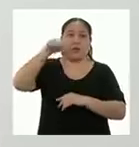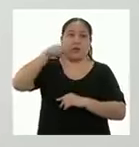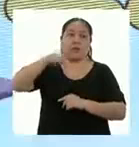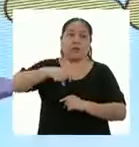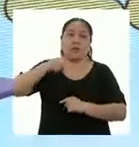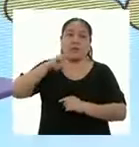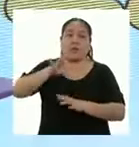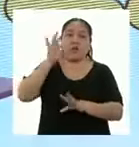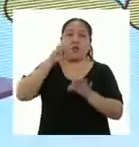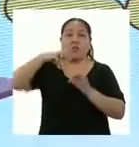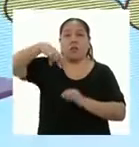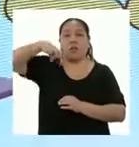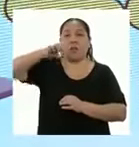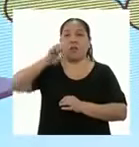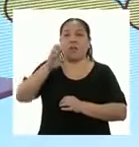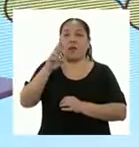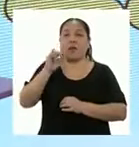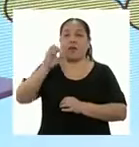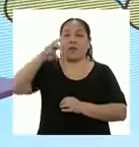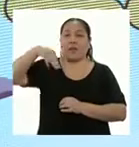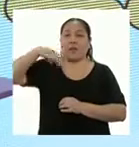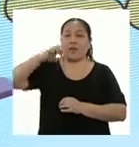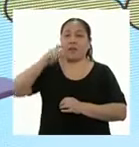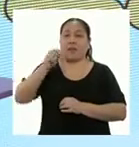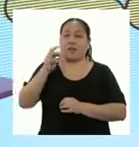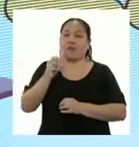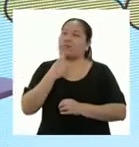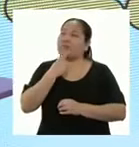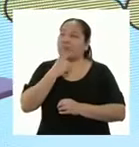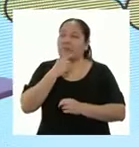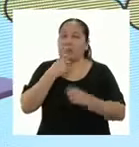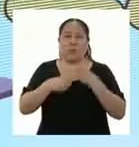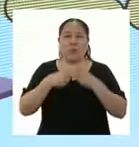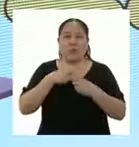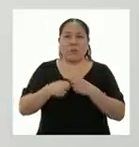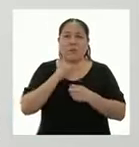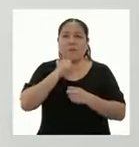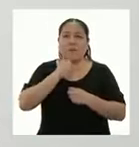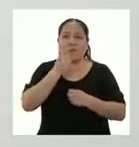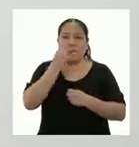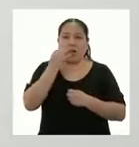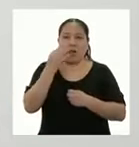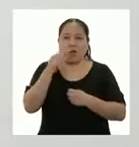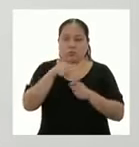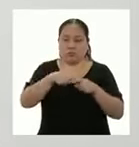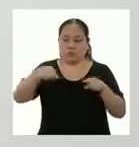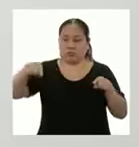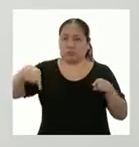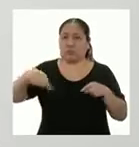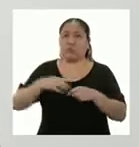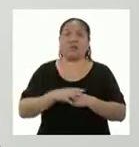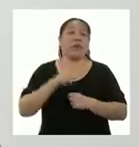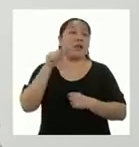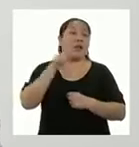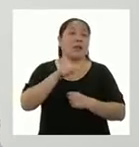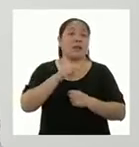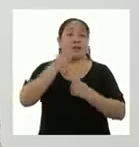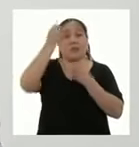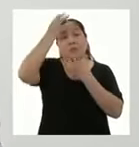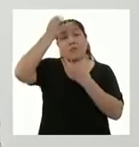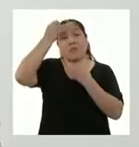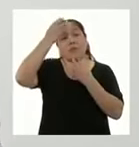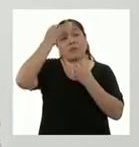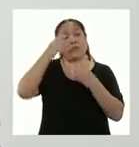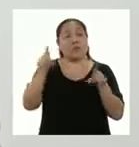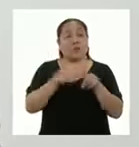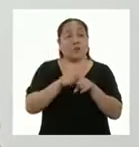perímetro. El problema es que nos faltan algunas medidas de los lados. Esa información también la podemos obtener